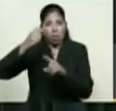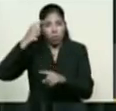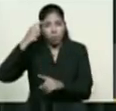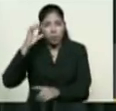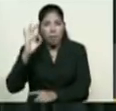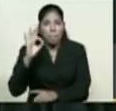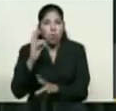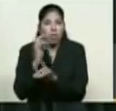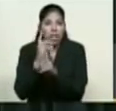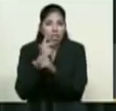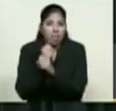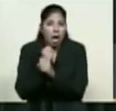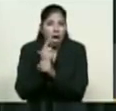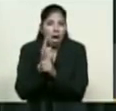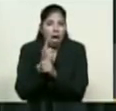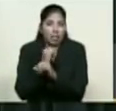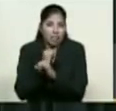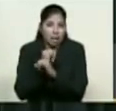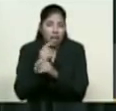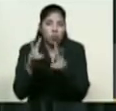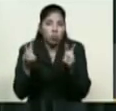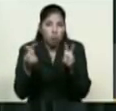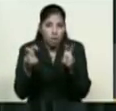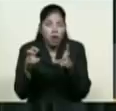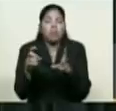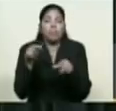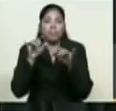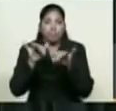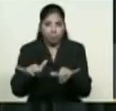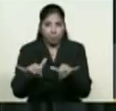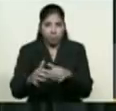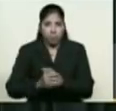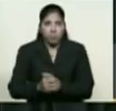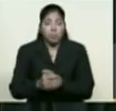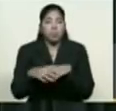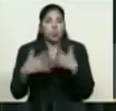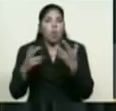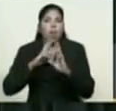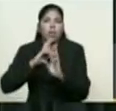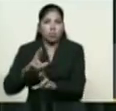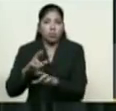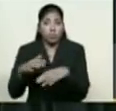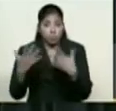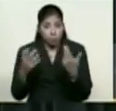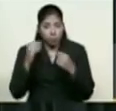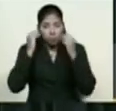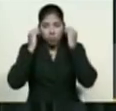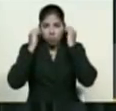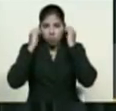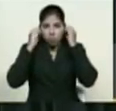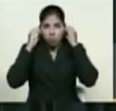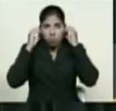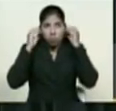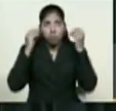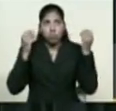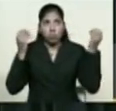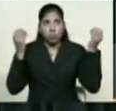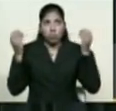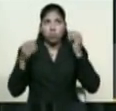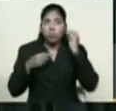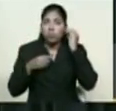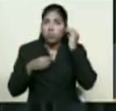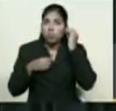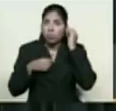extraordinaria fase de preventa, arrojando los siguientes resultados. Superan los 5 mil millones de dólares